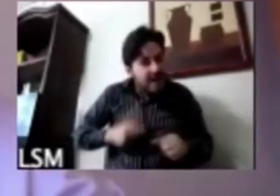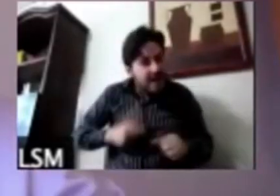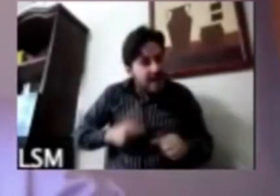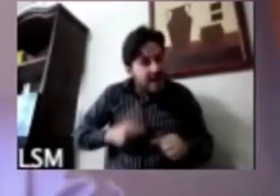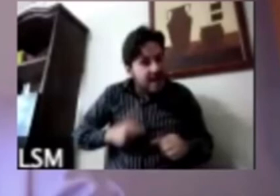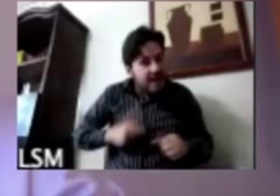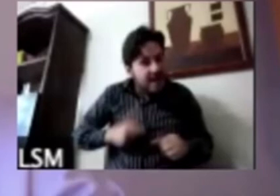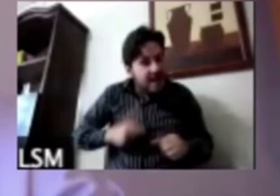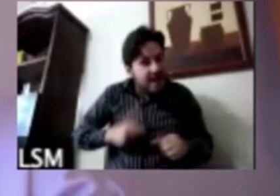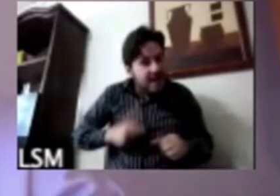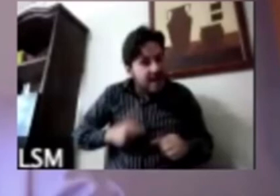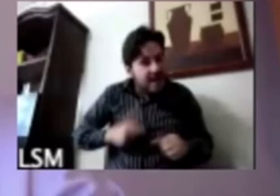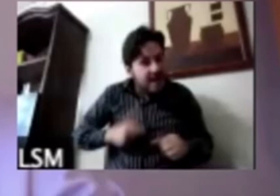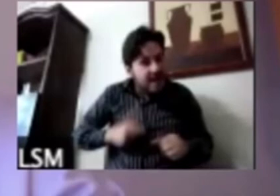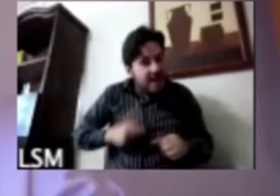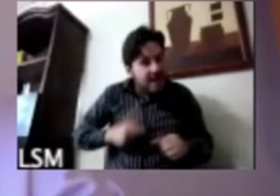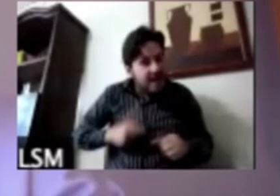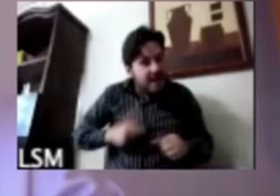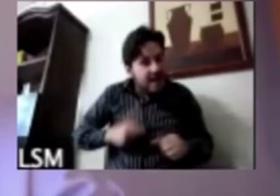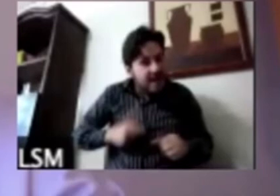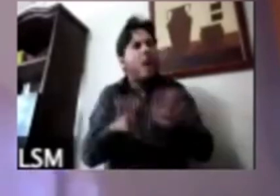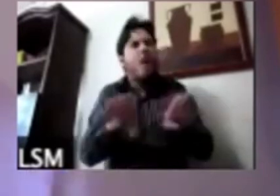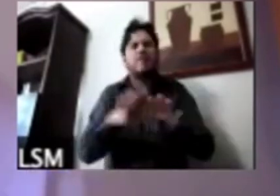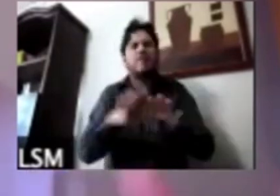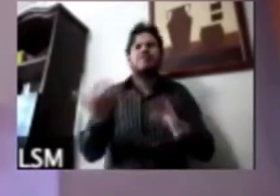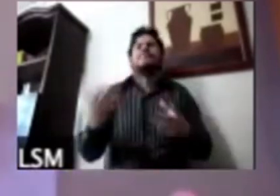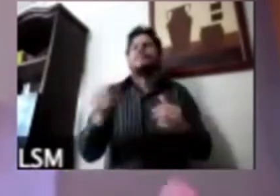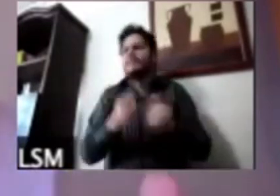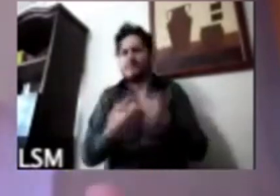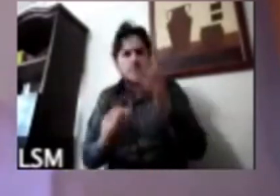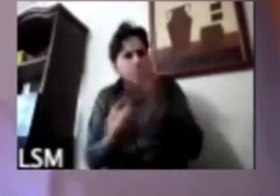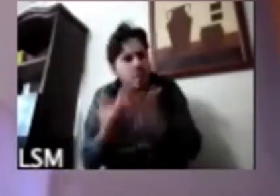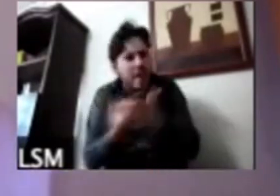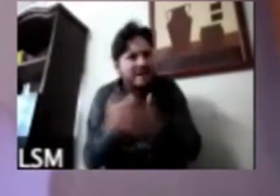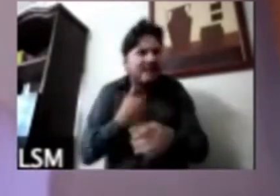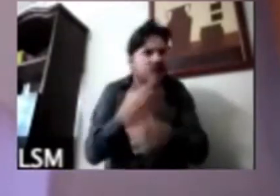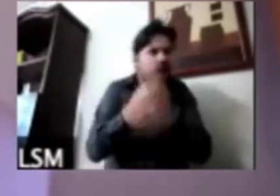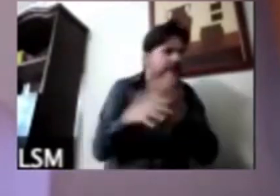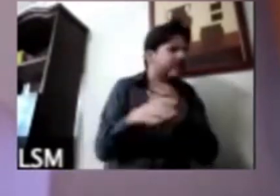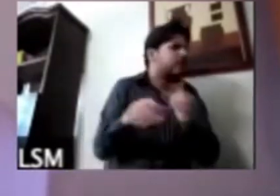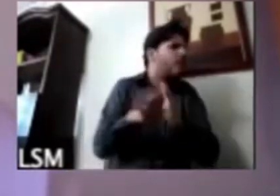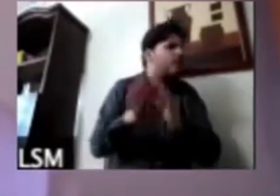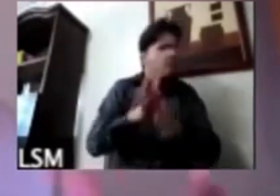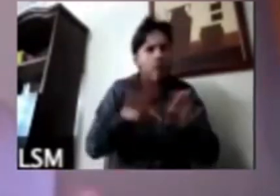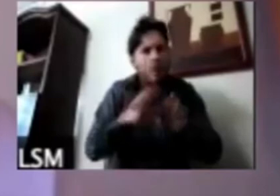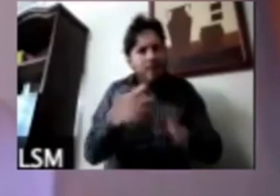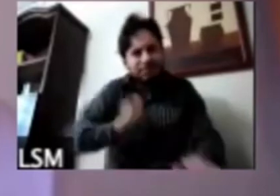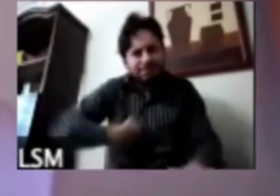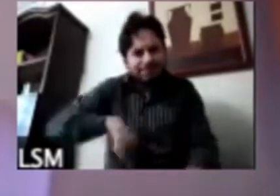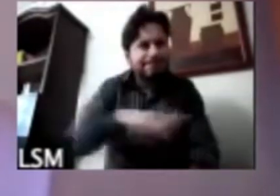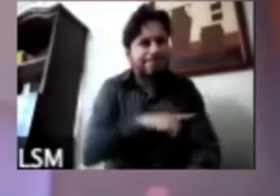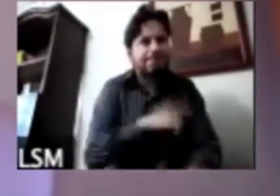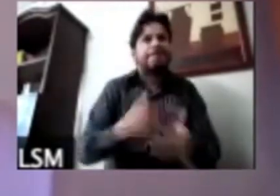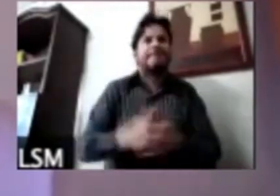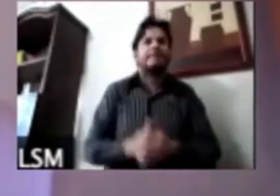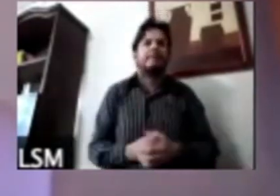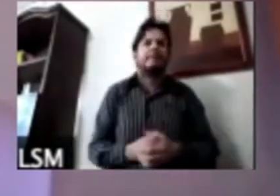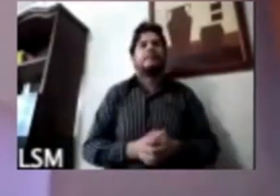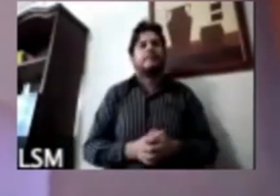abordarlos y de cómo abordarlos además no solo desde lo que conocemos mucho más porque hay dos